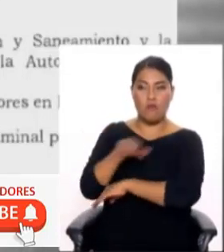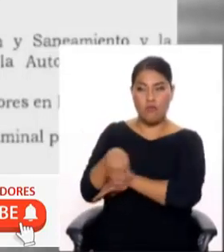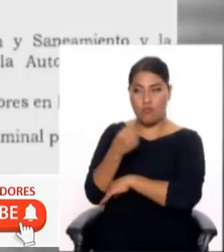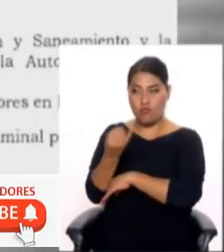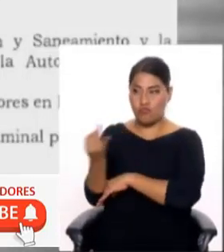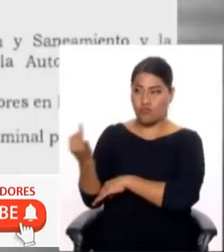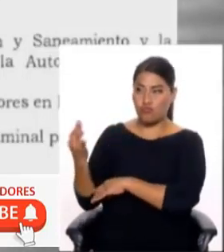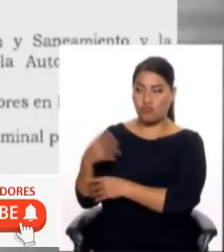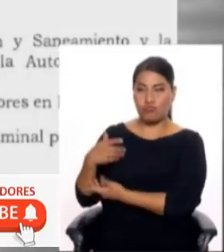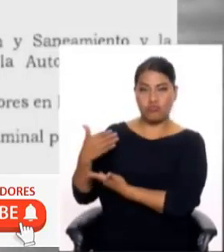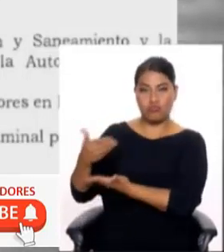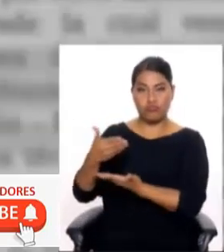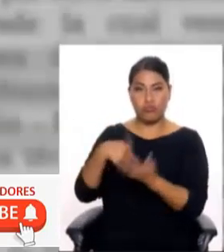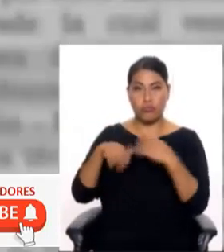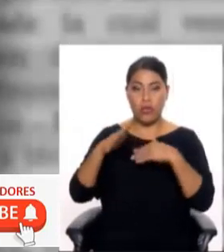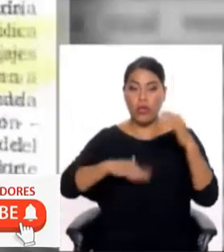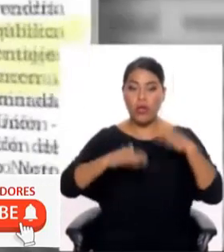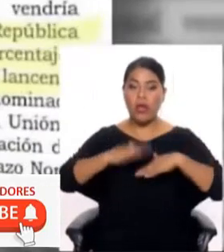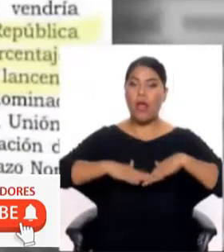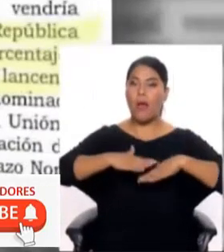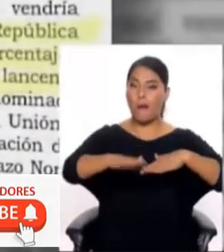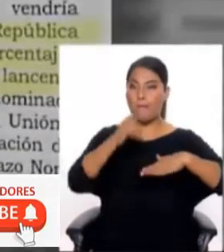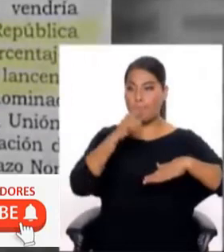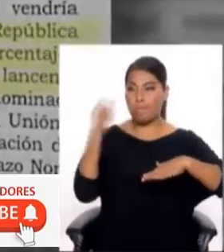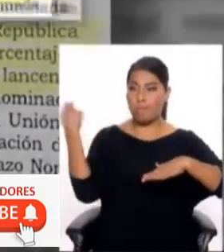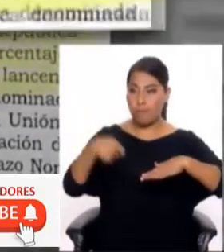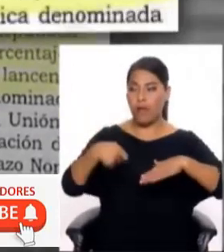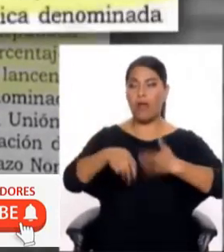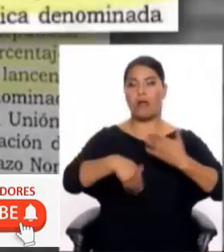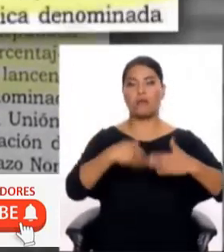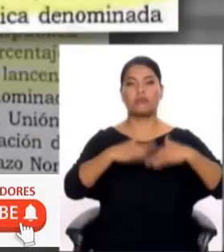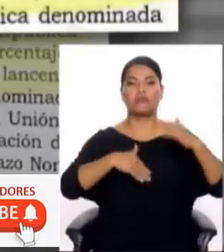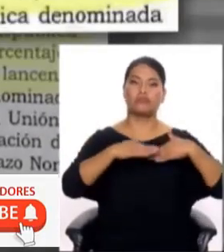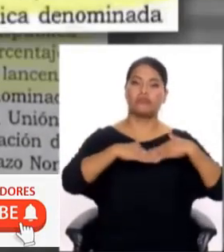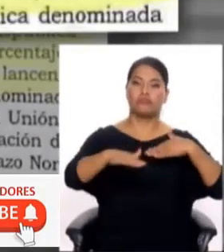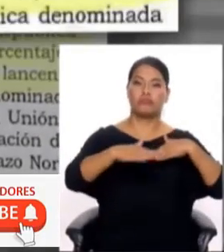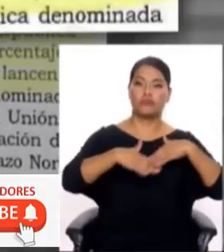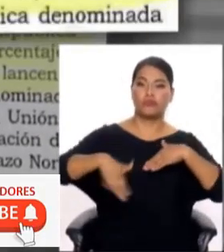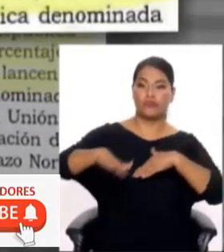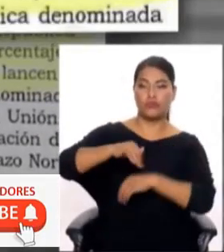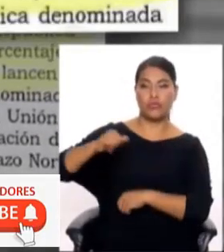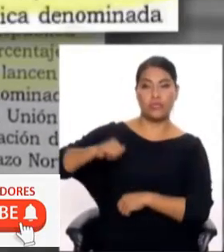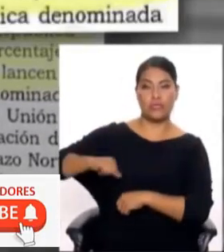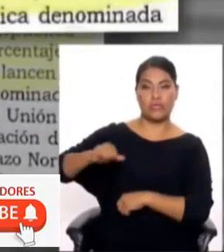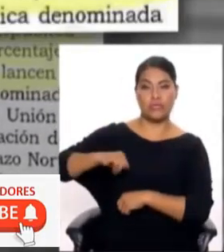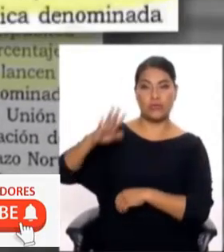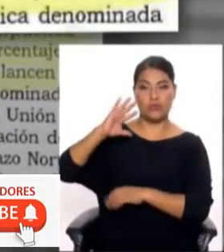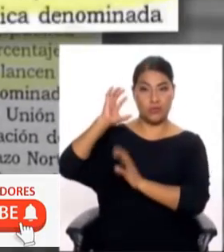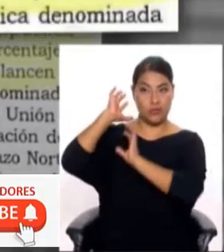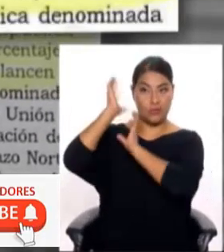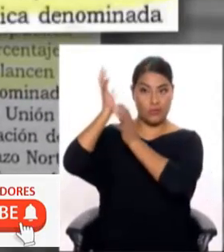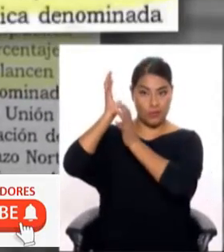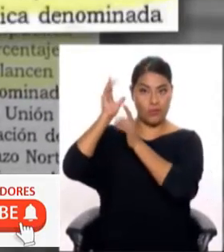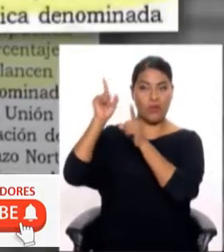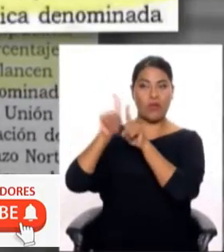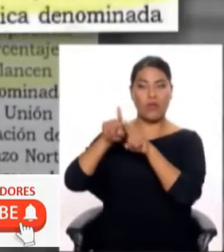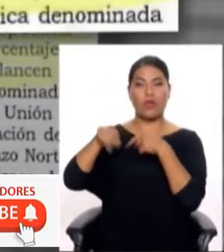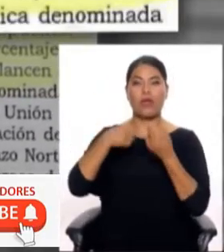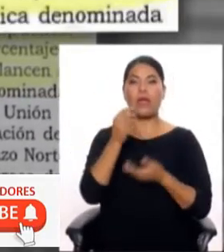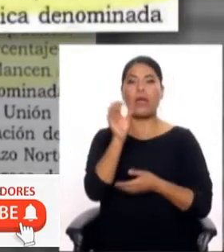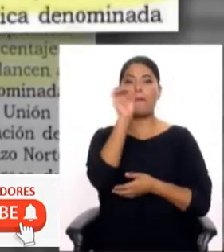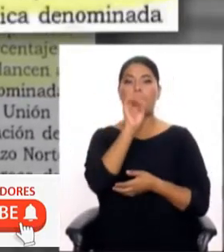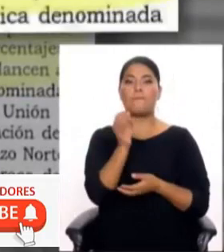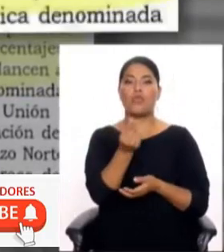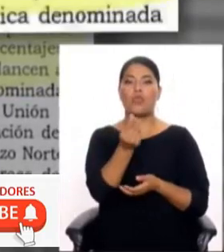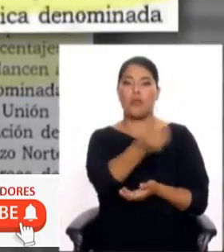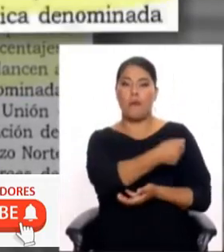jurídicas en la ejecución de obras por parte de funcionarios de la Municipalidad Distrital de la Unión en Piura, a cambio de porcentajes de